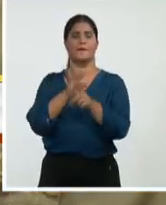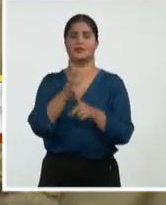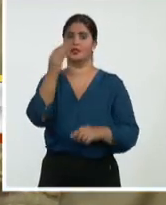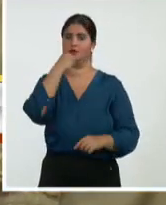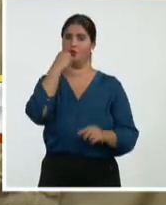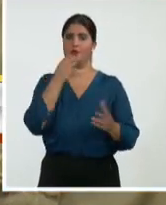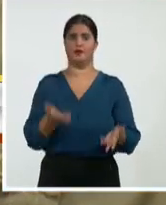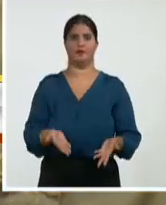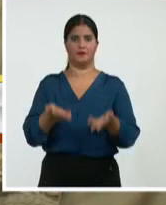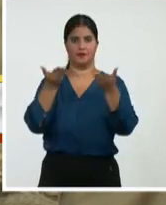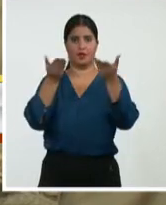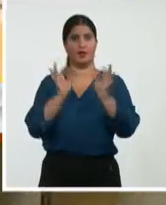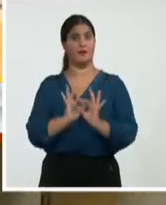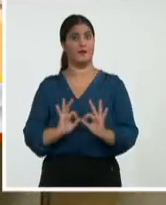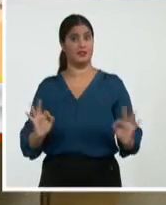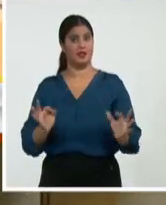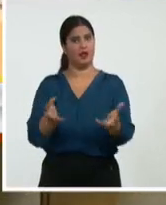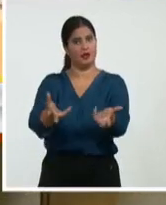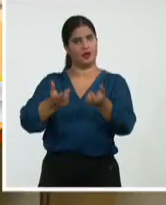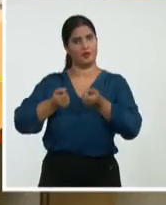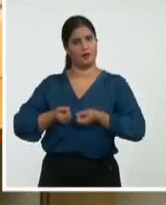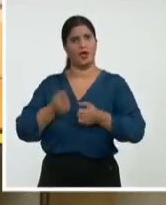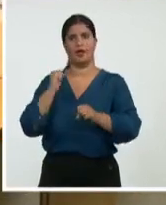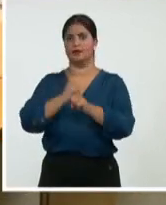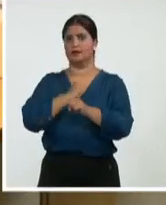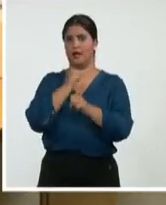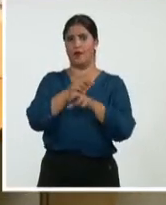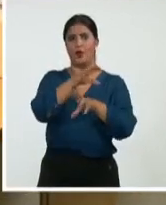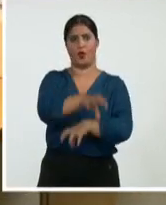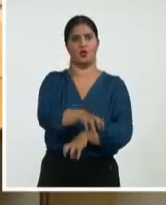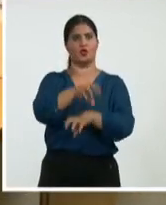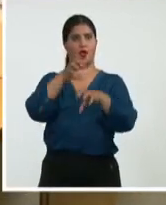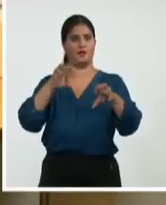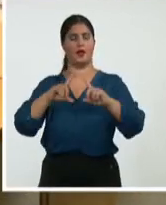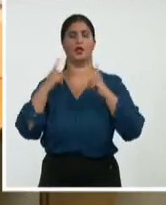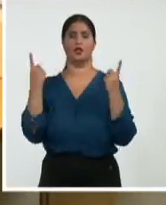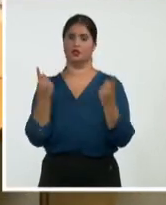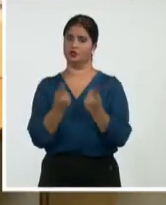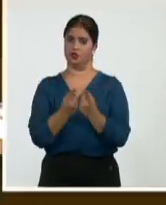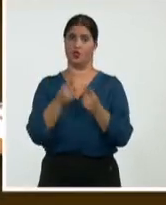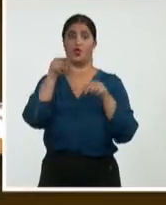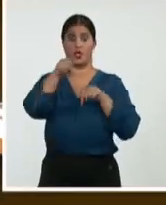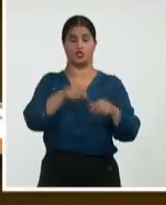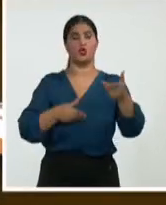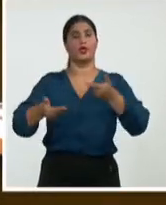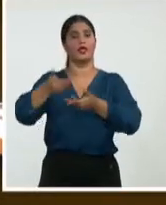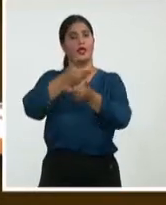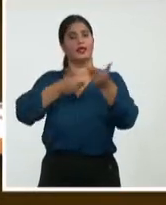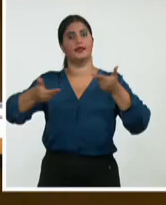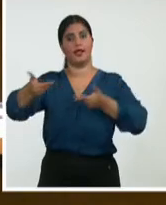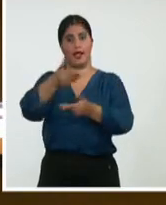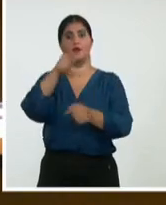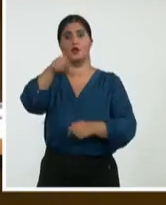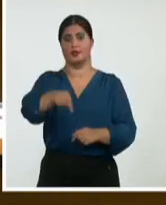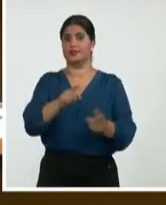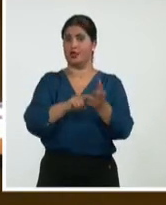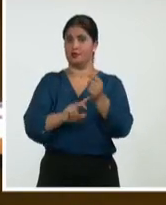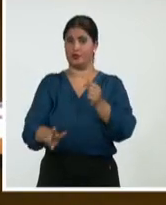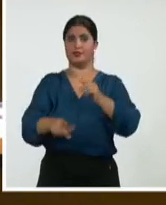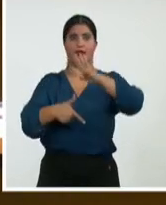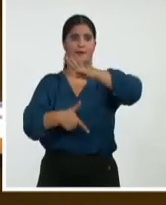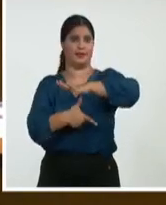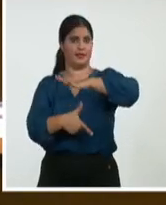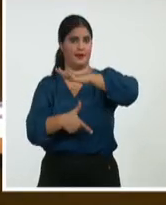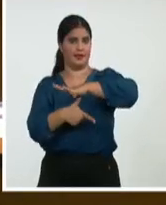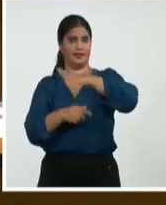relacionadas con la recuperación de la ganadería y la actual campaña de primavera centraron el intercambio que sostuvo en el territorio el vicepresidente de la República